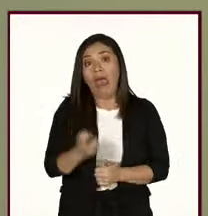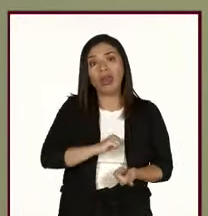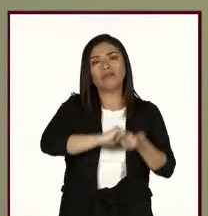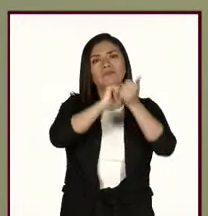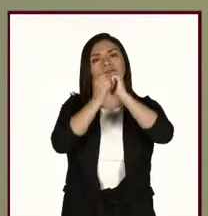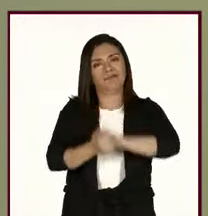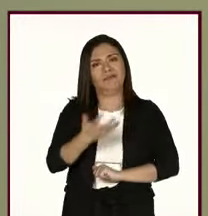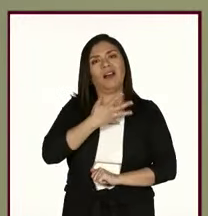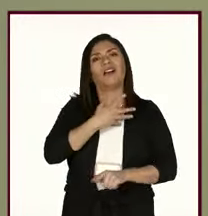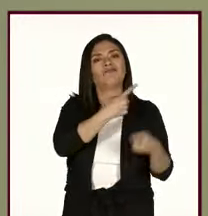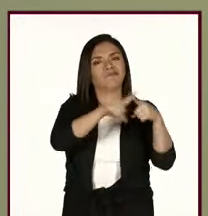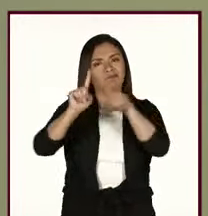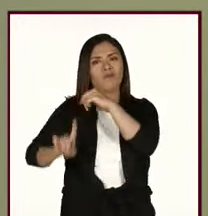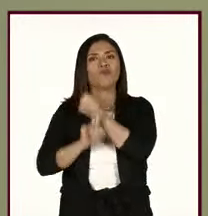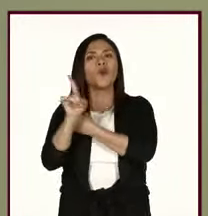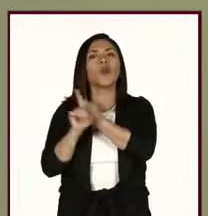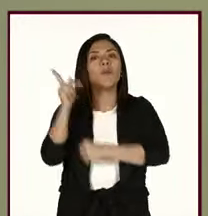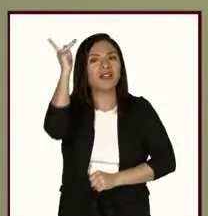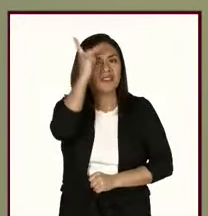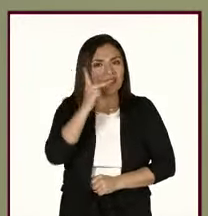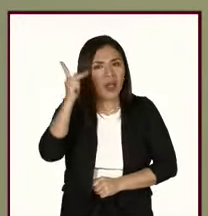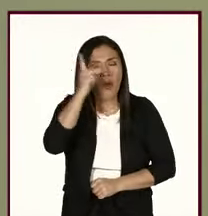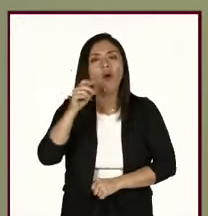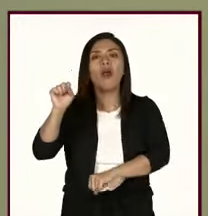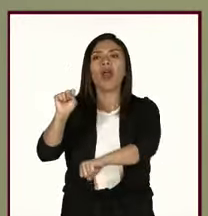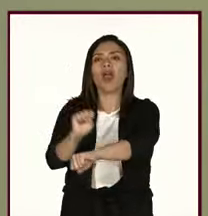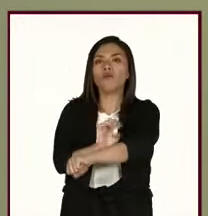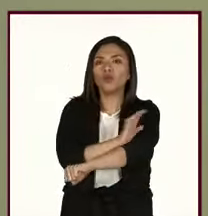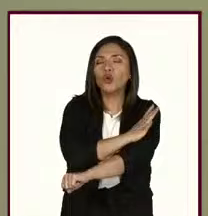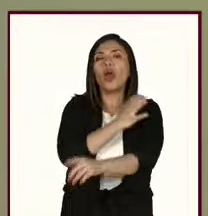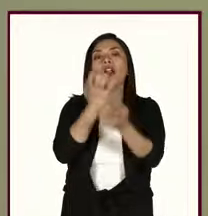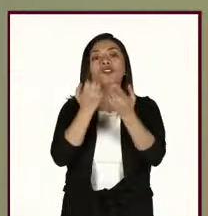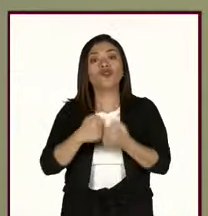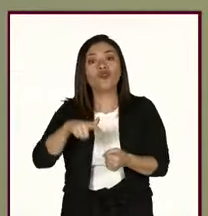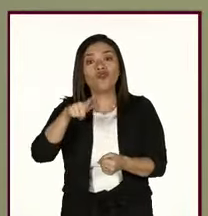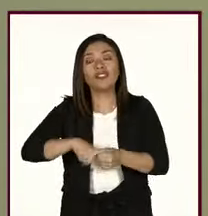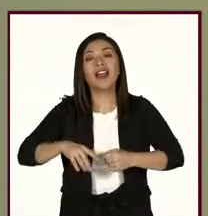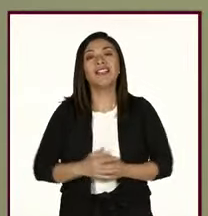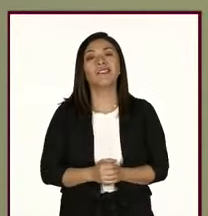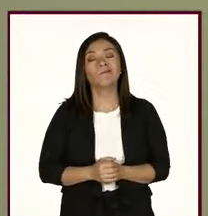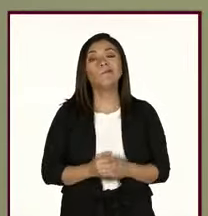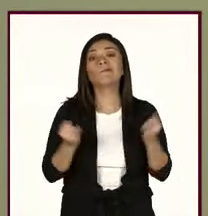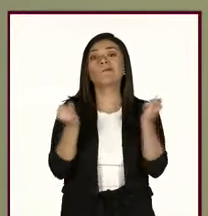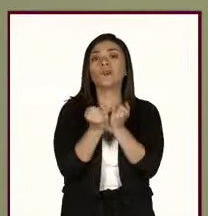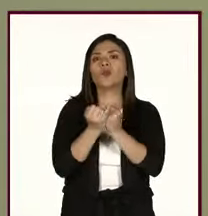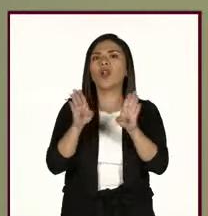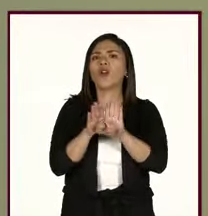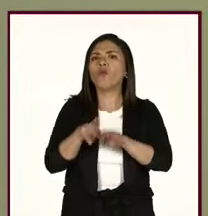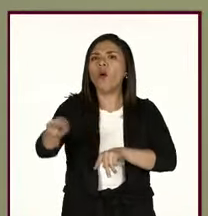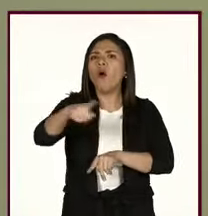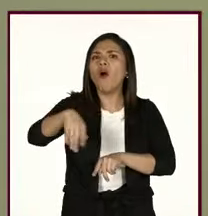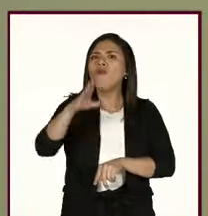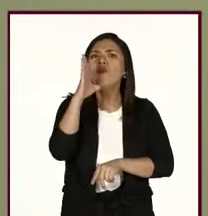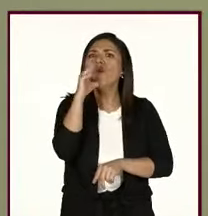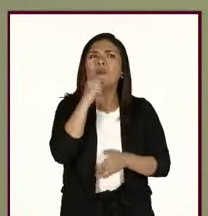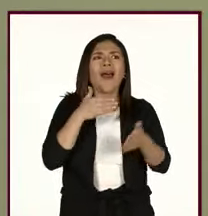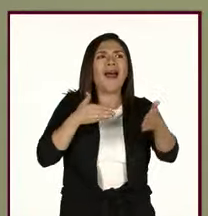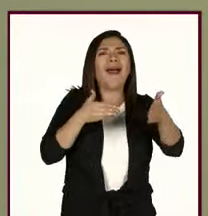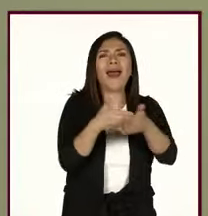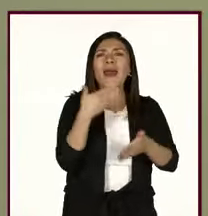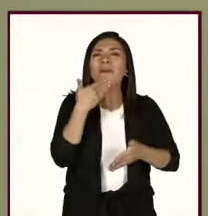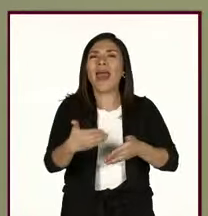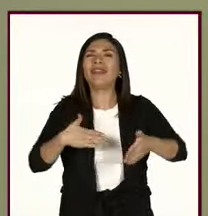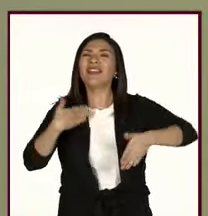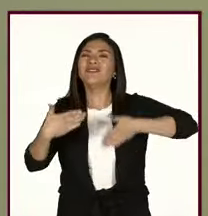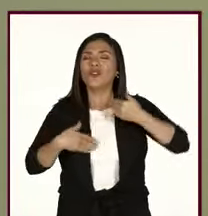diversas consecuencias psicológicas, emocionales y sociales, además de limitar el pleno uso, goce